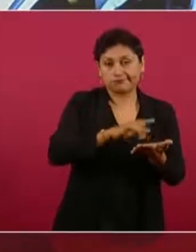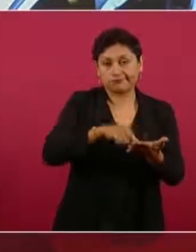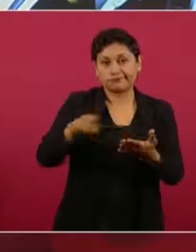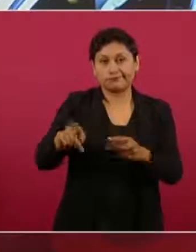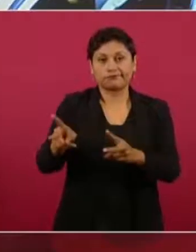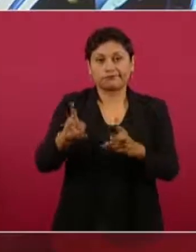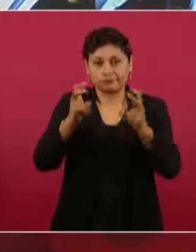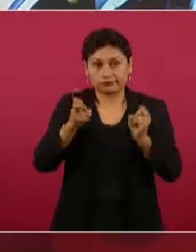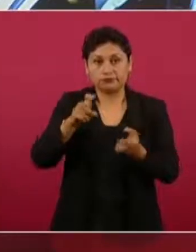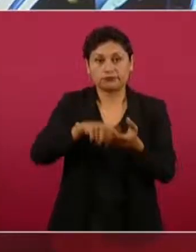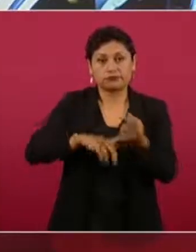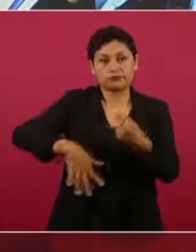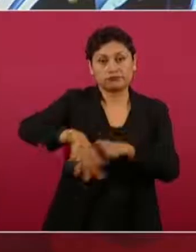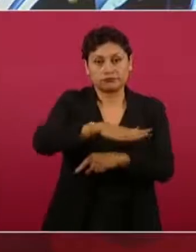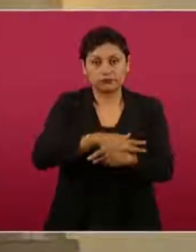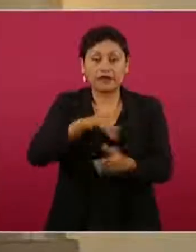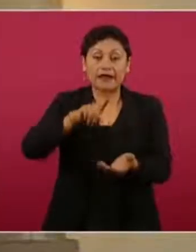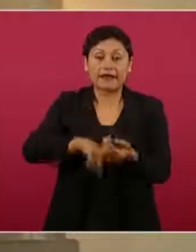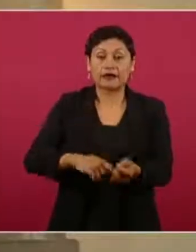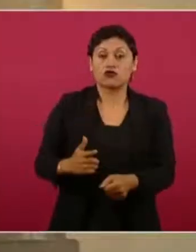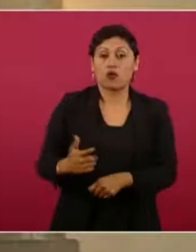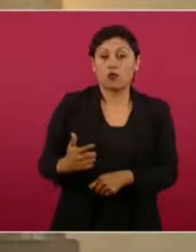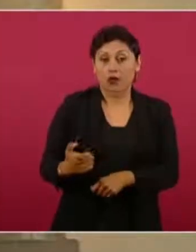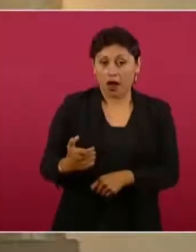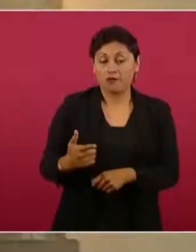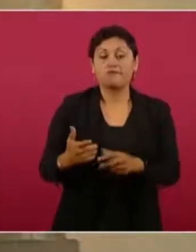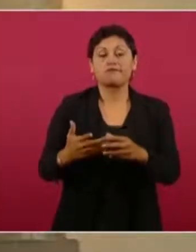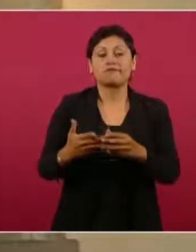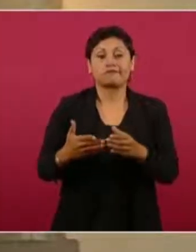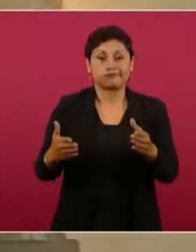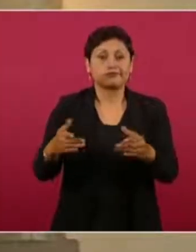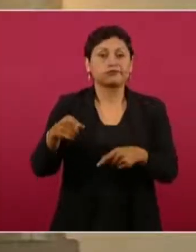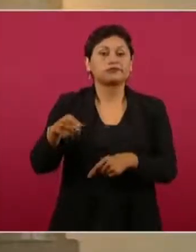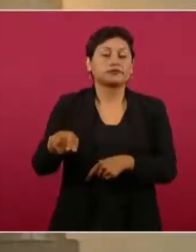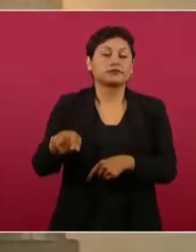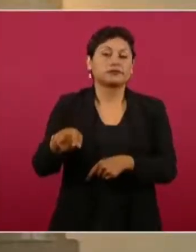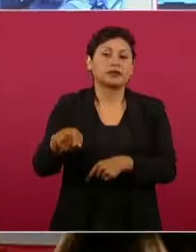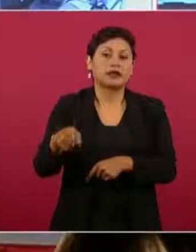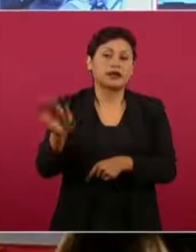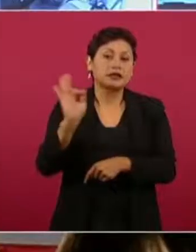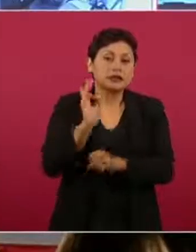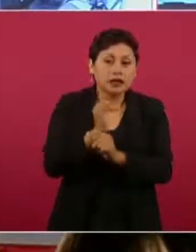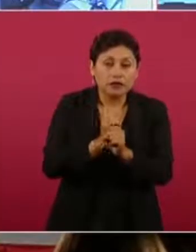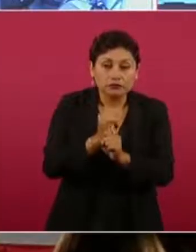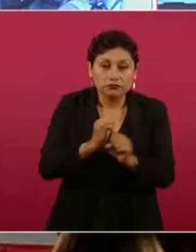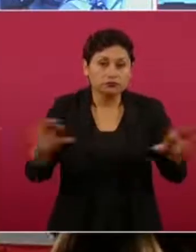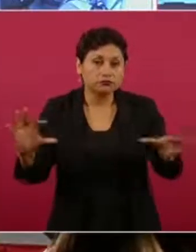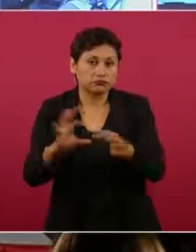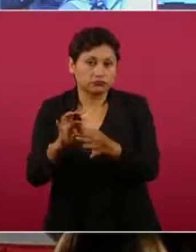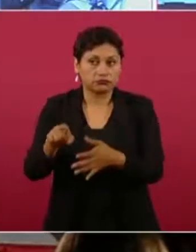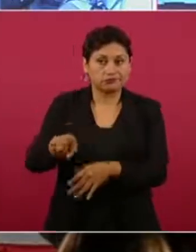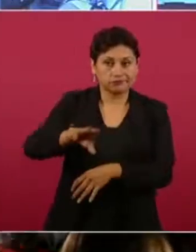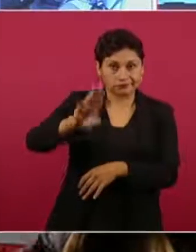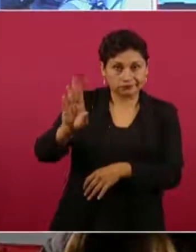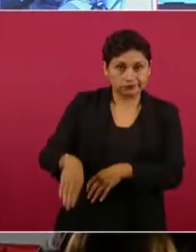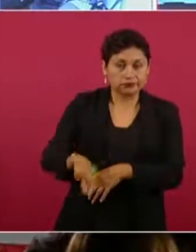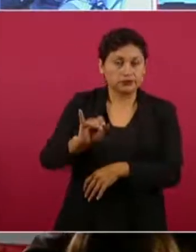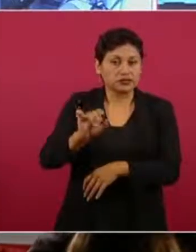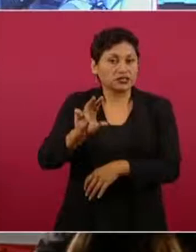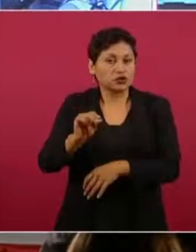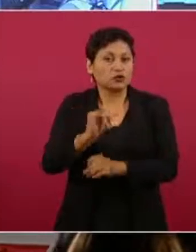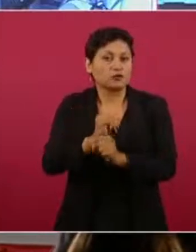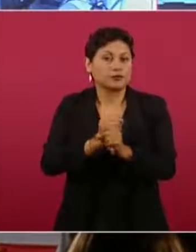cuyo interior se encontraba un arma larga y se analiza la posible vinculación con los hechos que se investigan. También